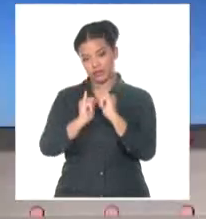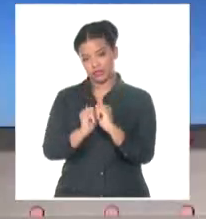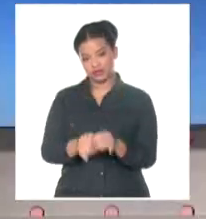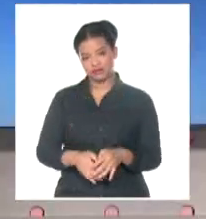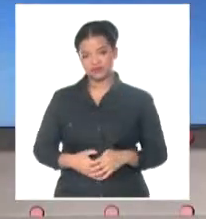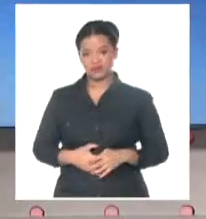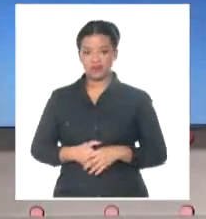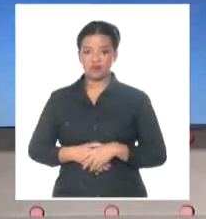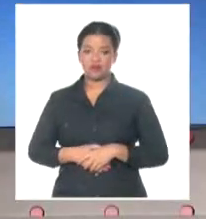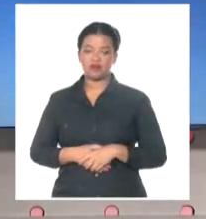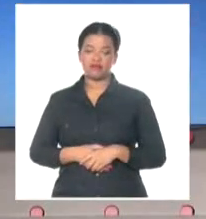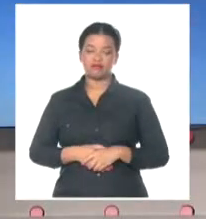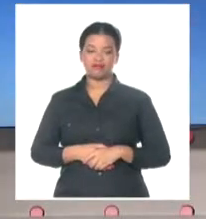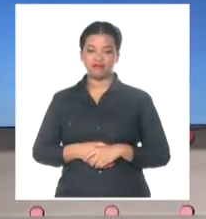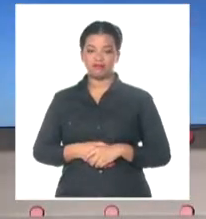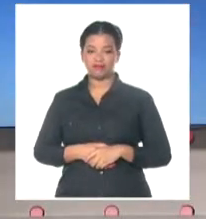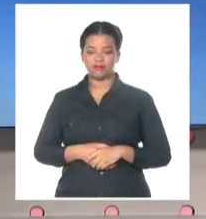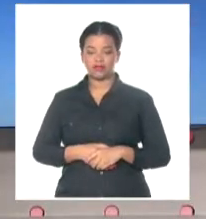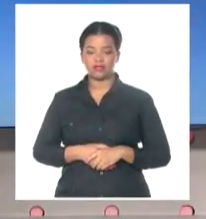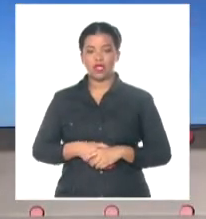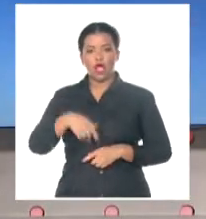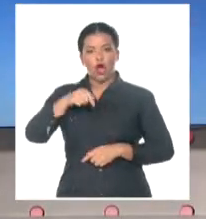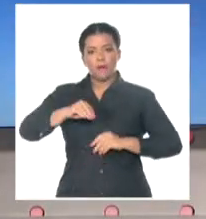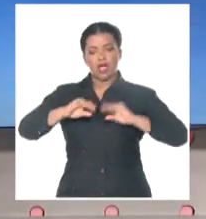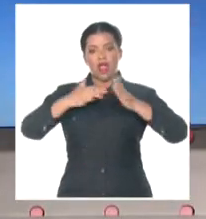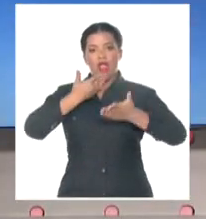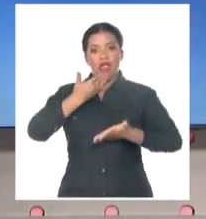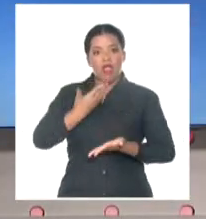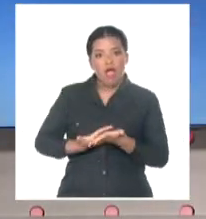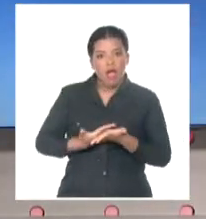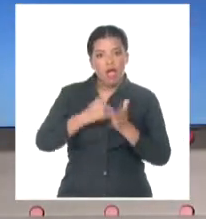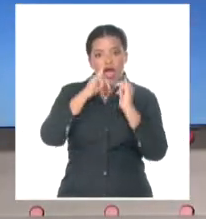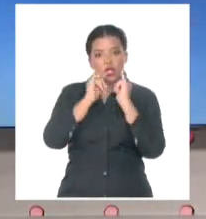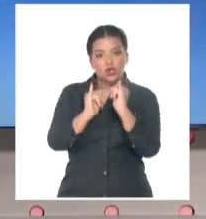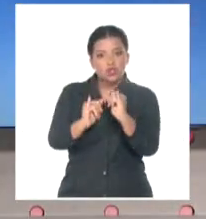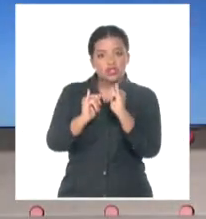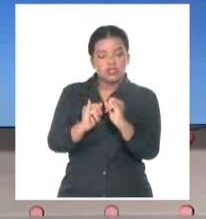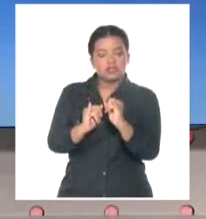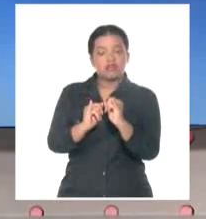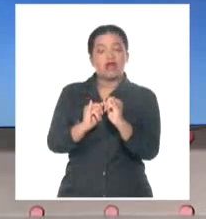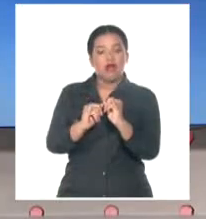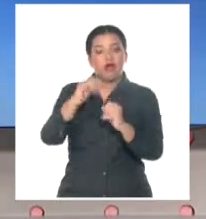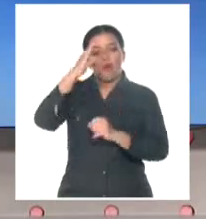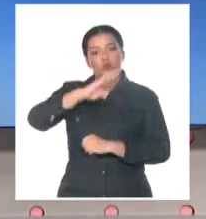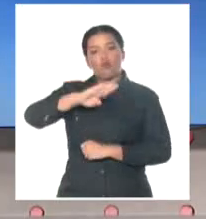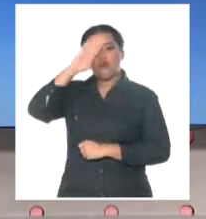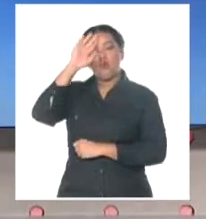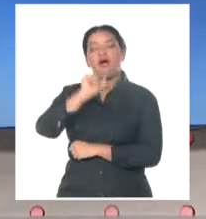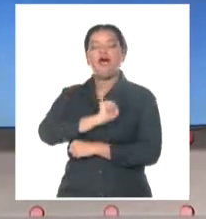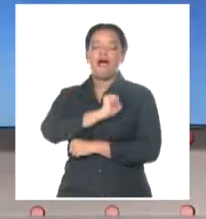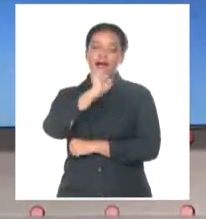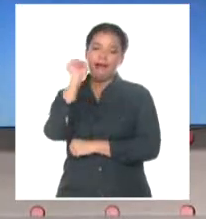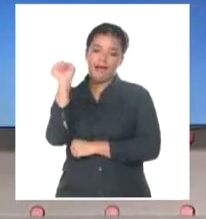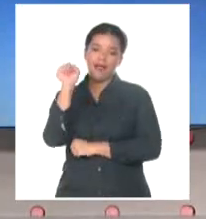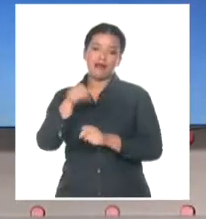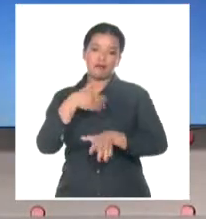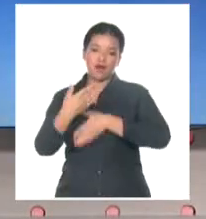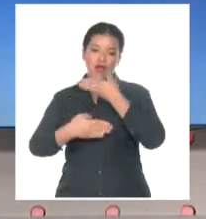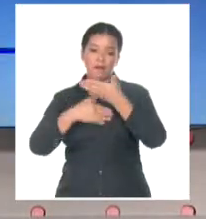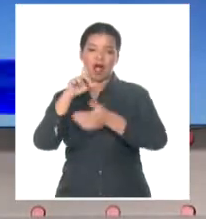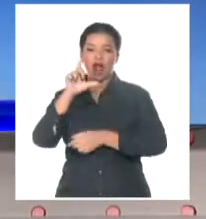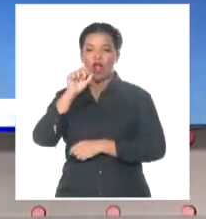Una noticia nos sorprendió esta mañana en nuestros medios. República de Cuba gana pleito en Londres.